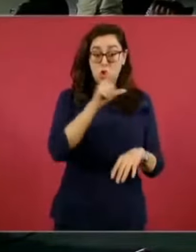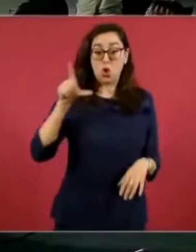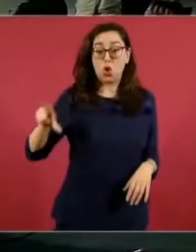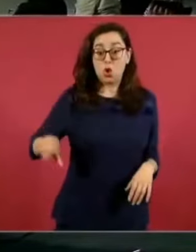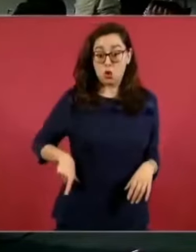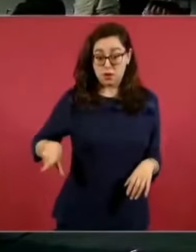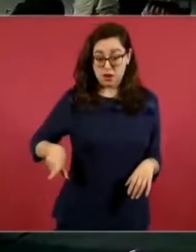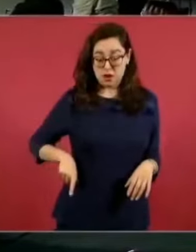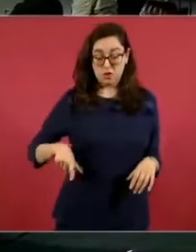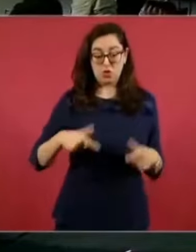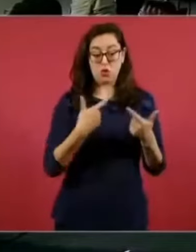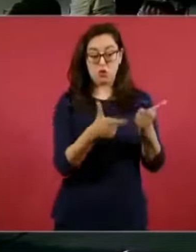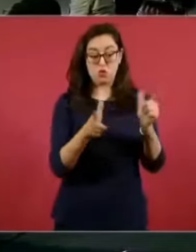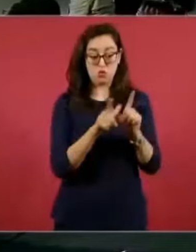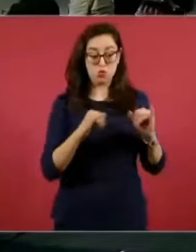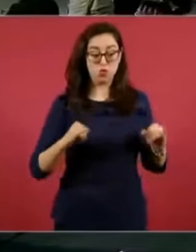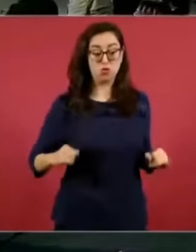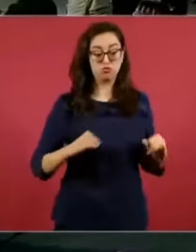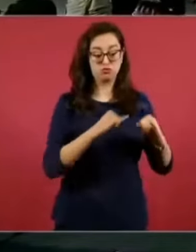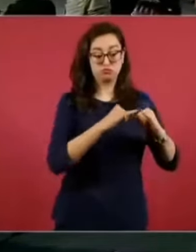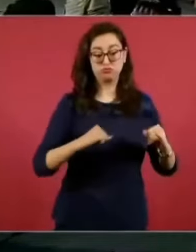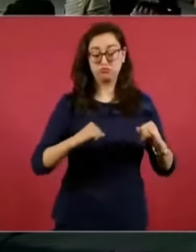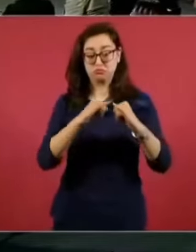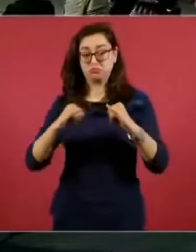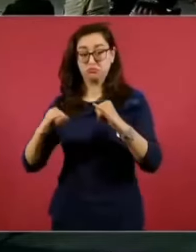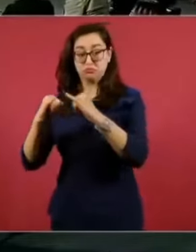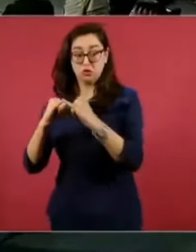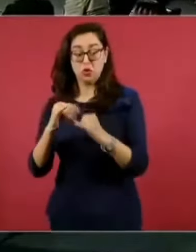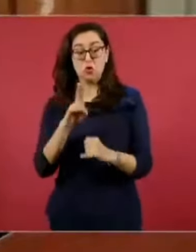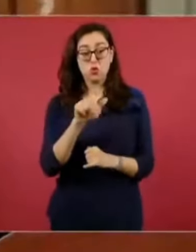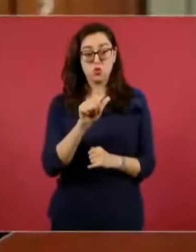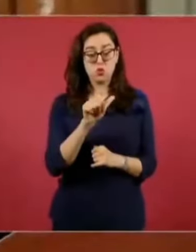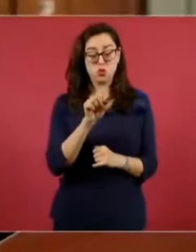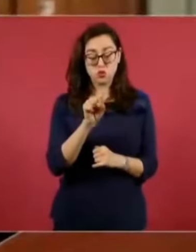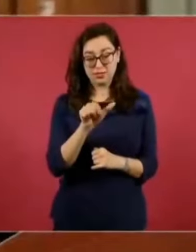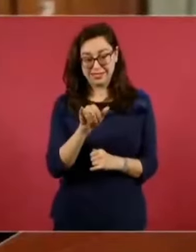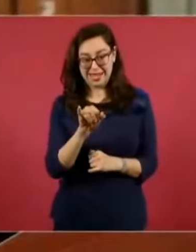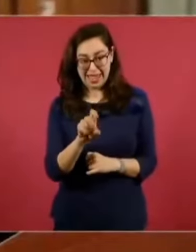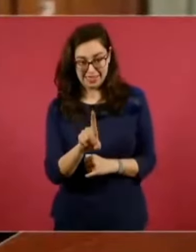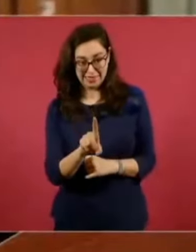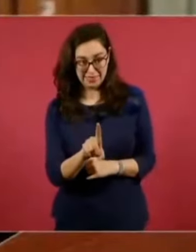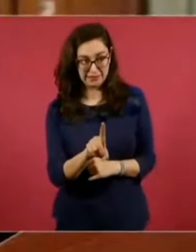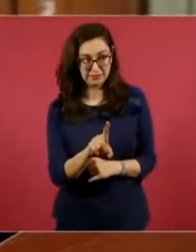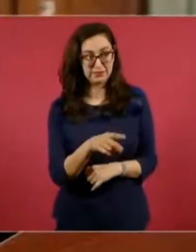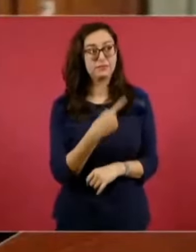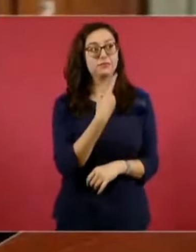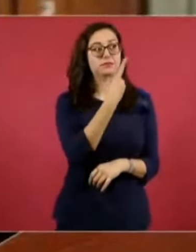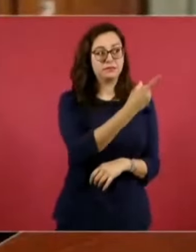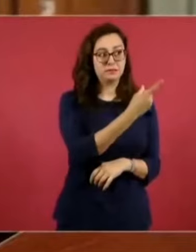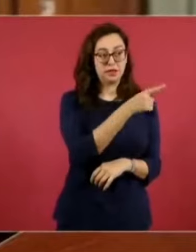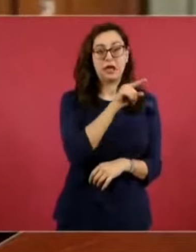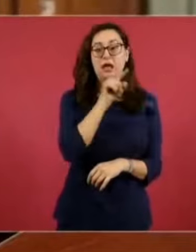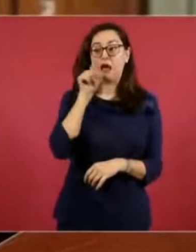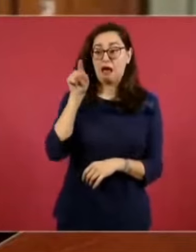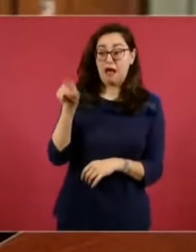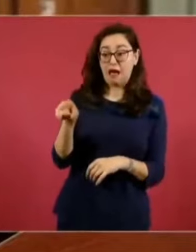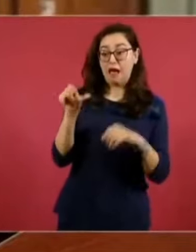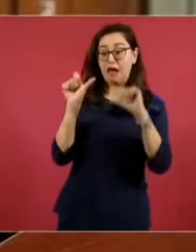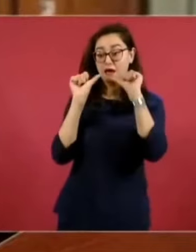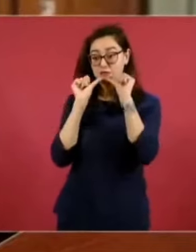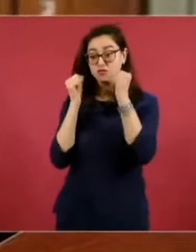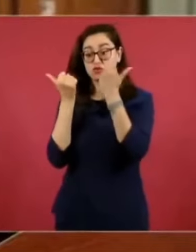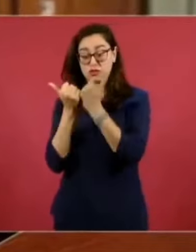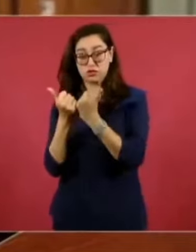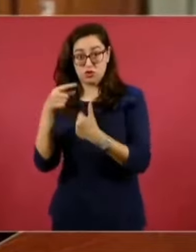denominada para el Desarrollo Internacional, USAID, le han entregado a dicha organización